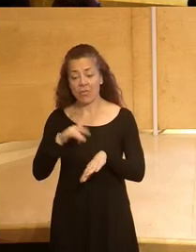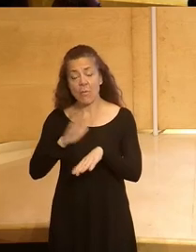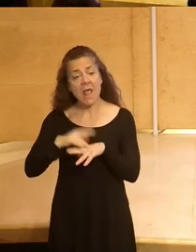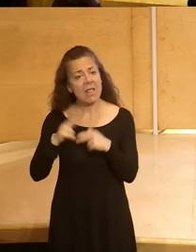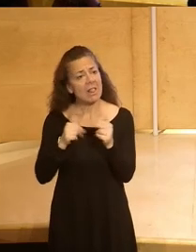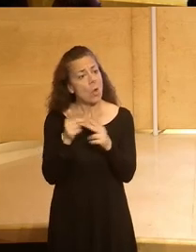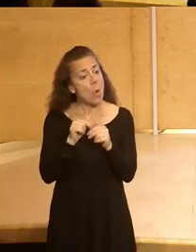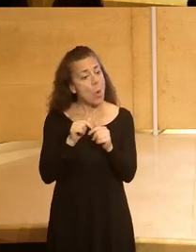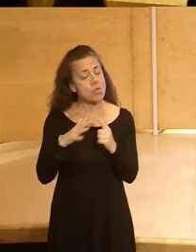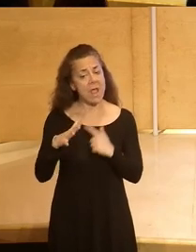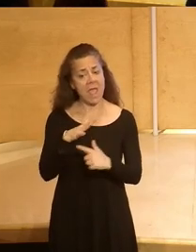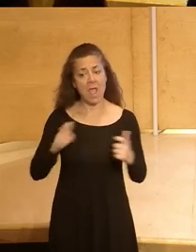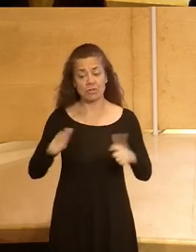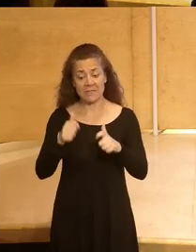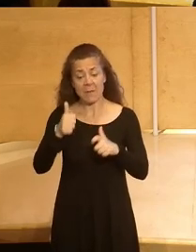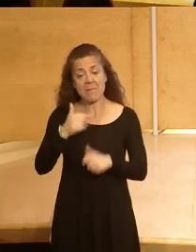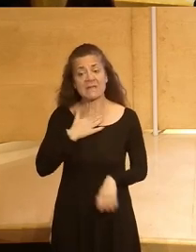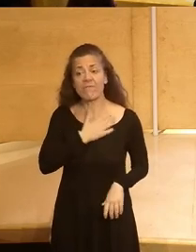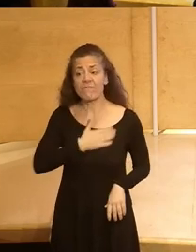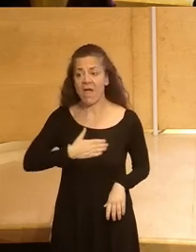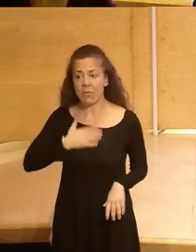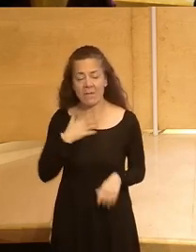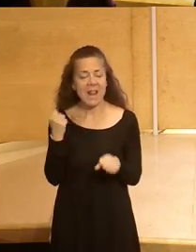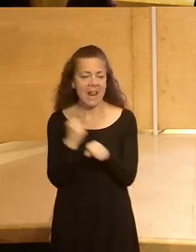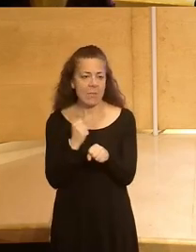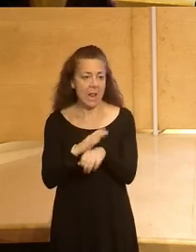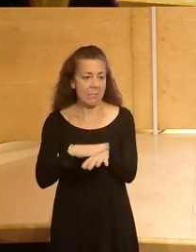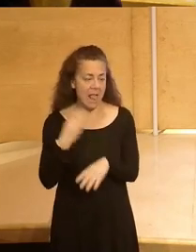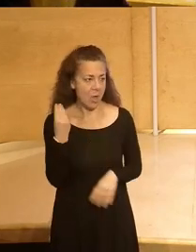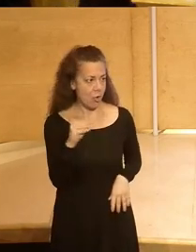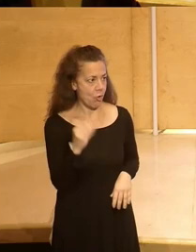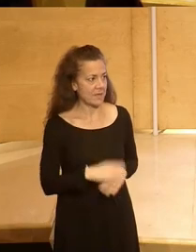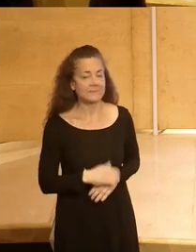construcción de un ecosistema más favorable laboral para los jóvenes gracias